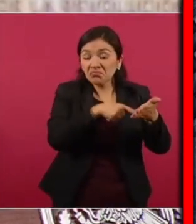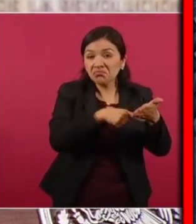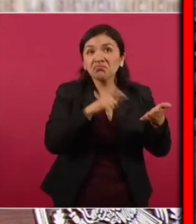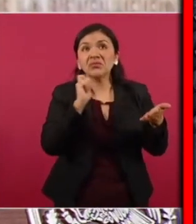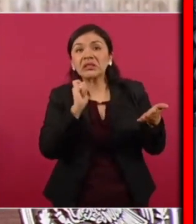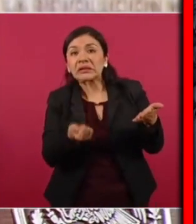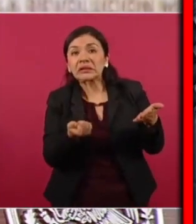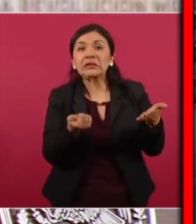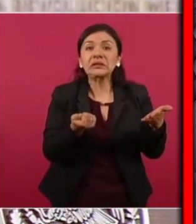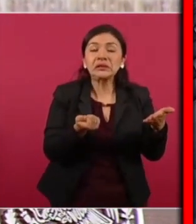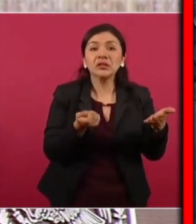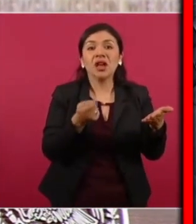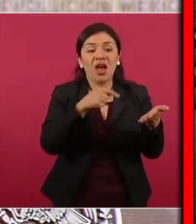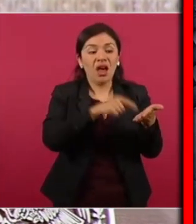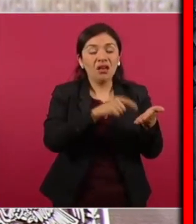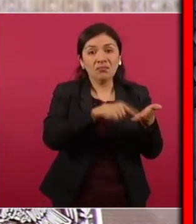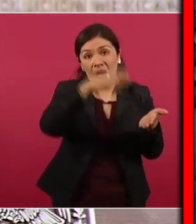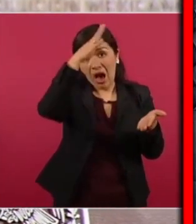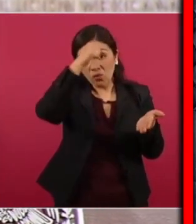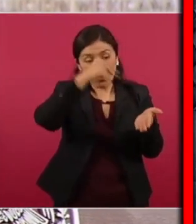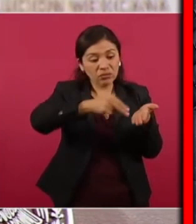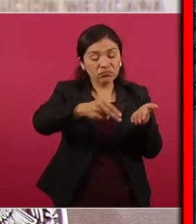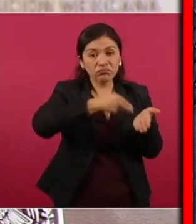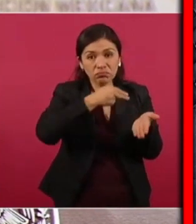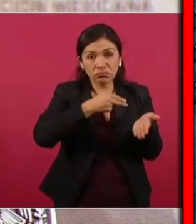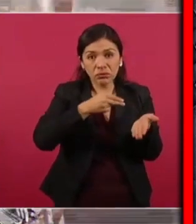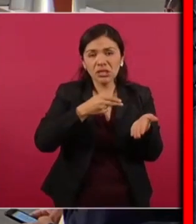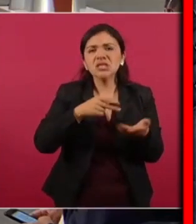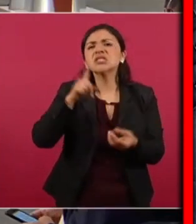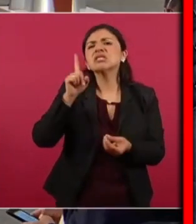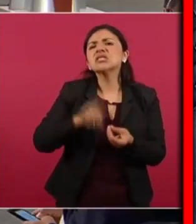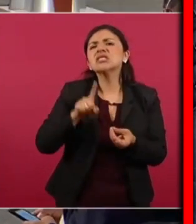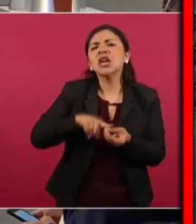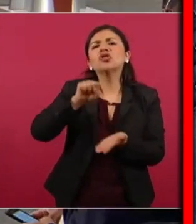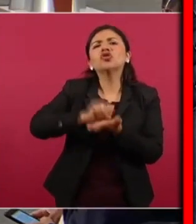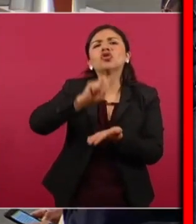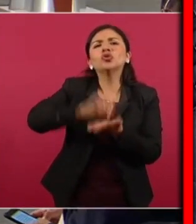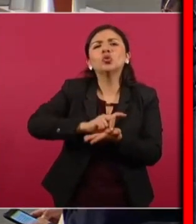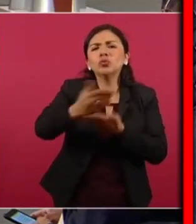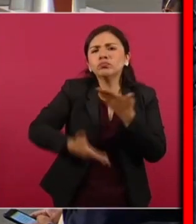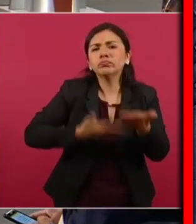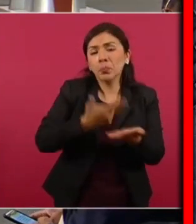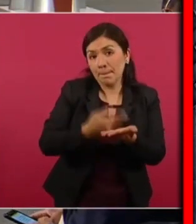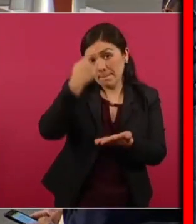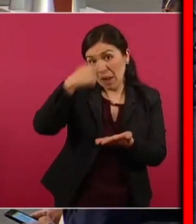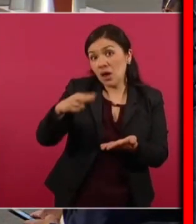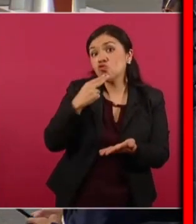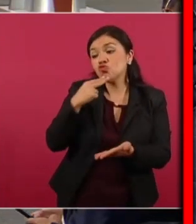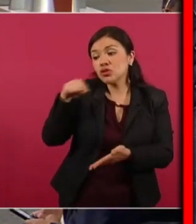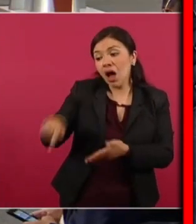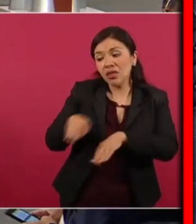fueron solicitados para explotar litio